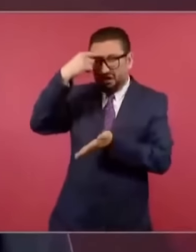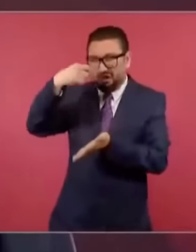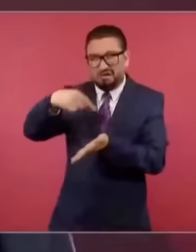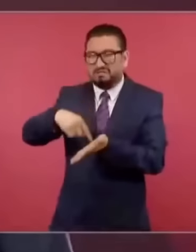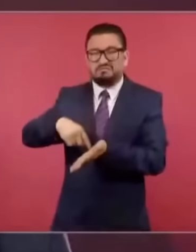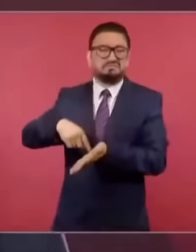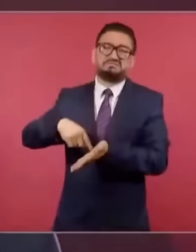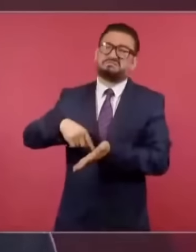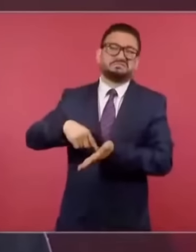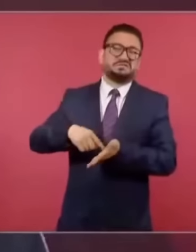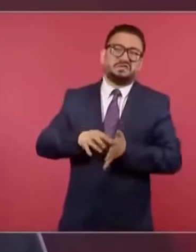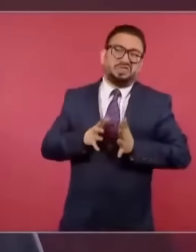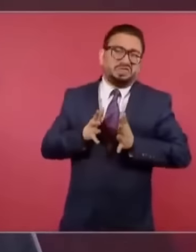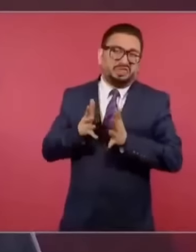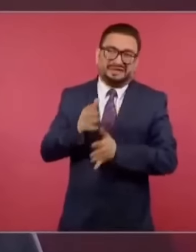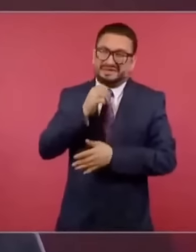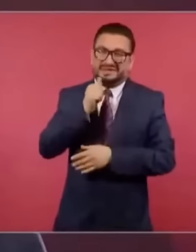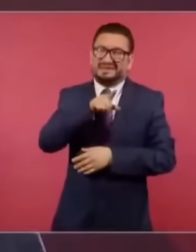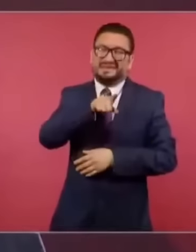son muy mentirosos.